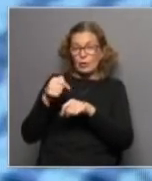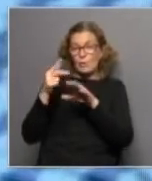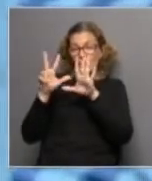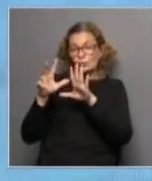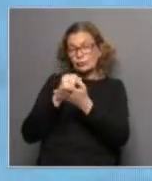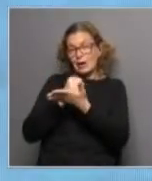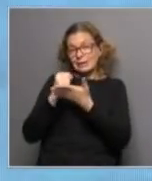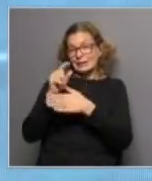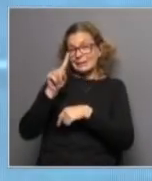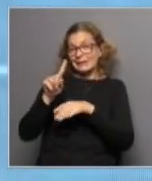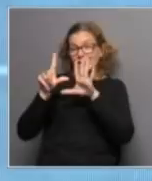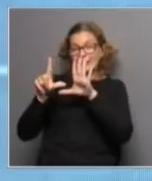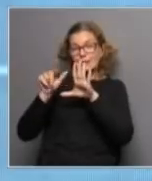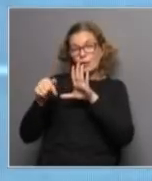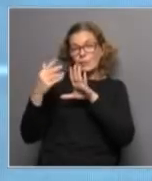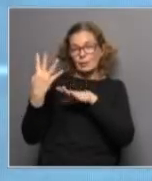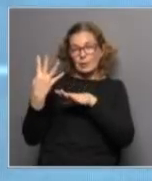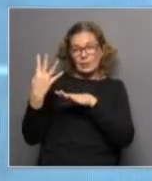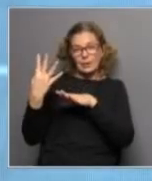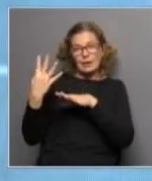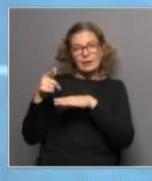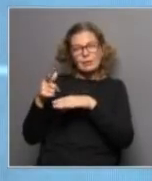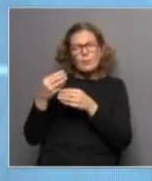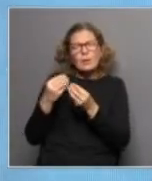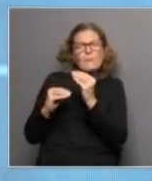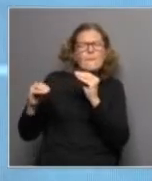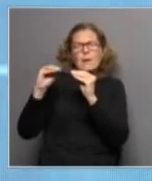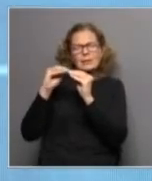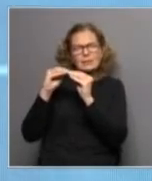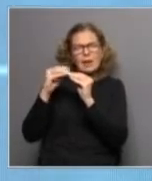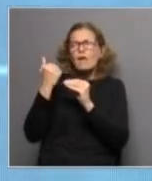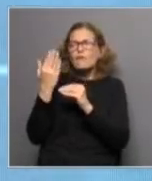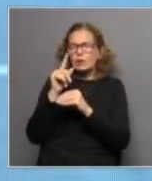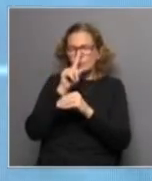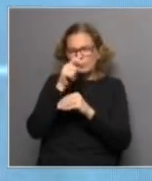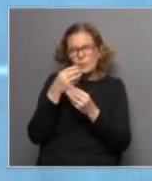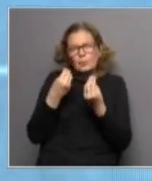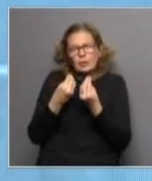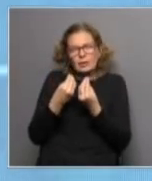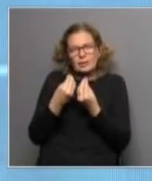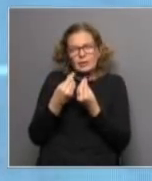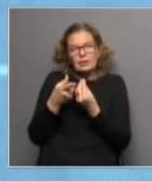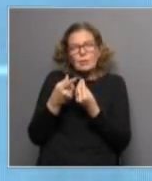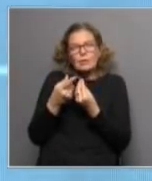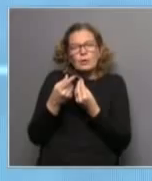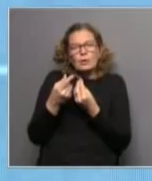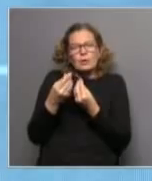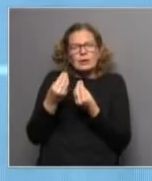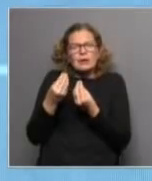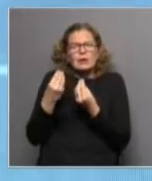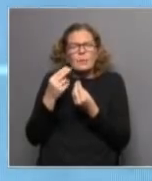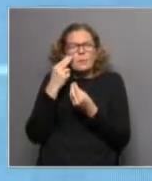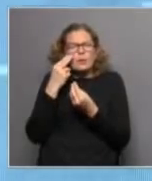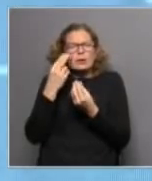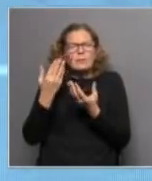2019 a 17,9% 2020. ¿Por qué se da esta mayor incidencia fuera de Montevideo y cuáles son los factores que pueden estar influyendo